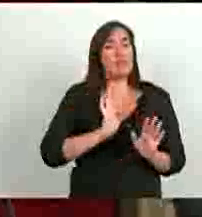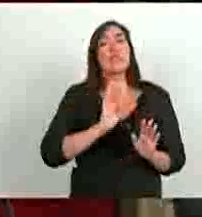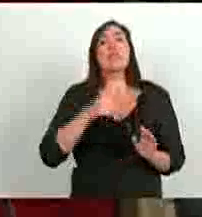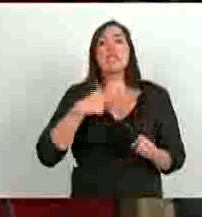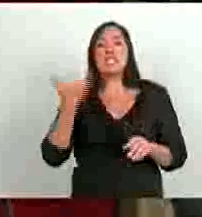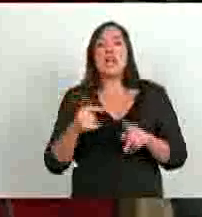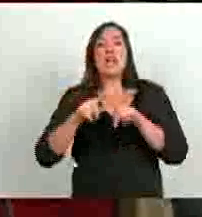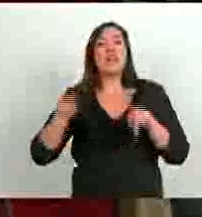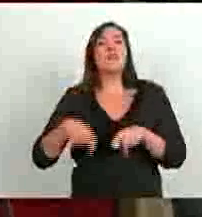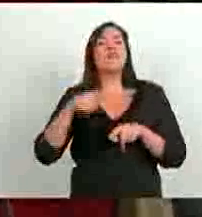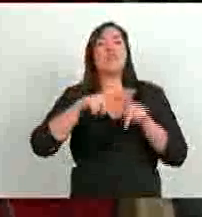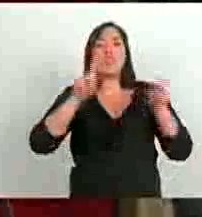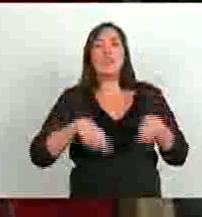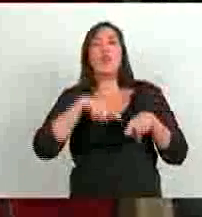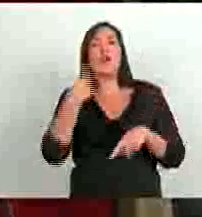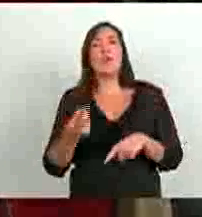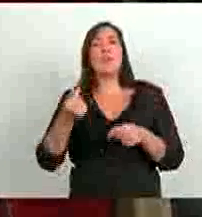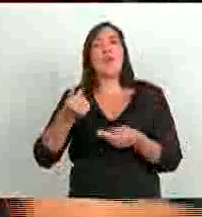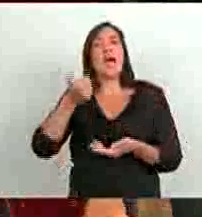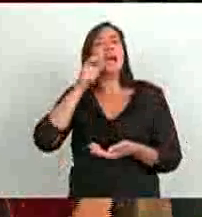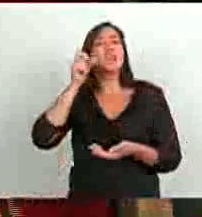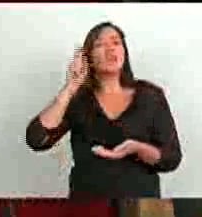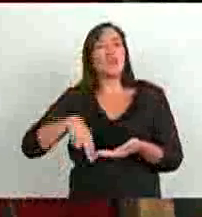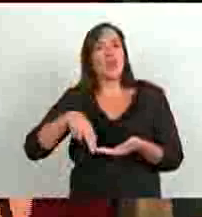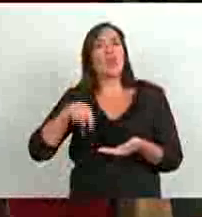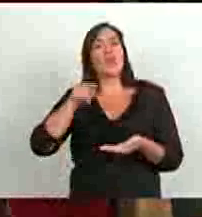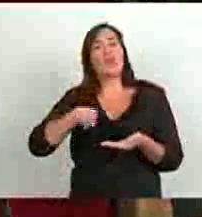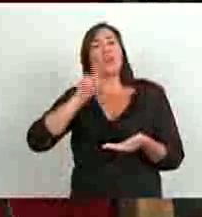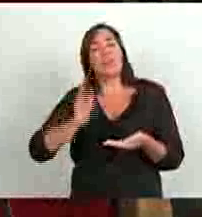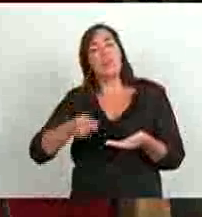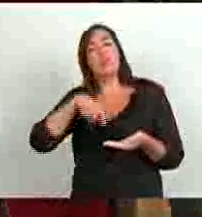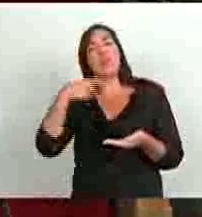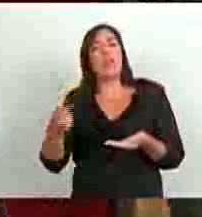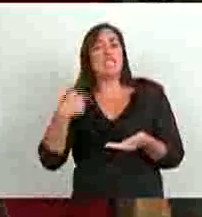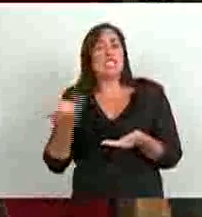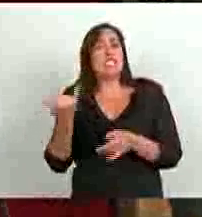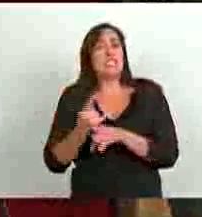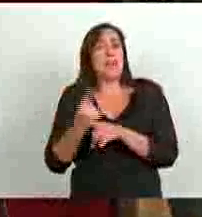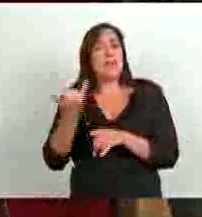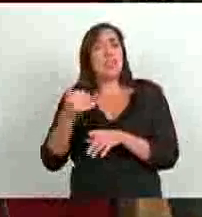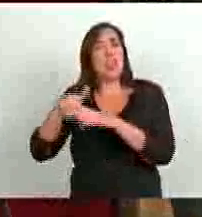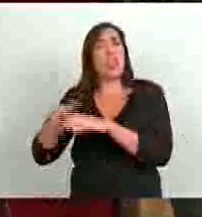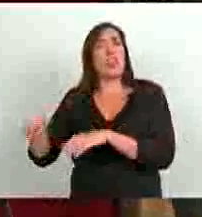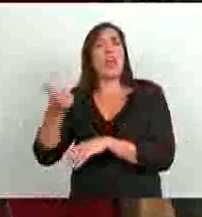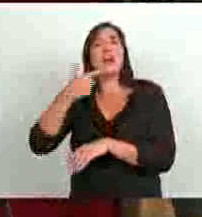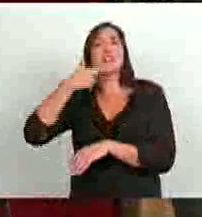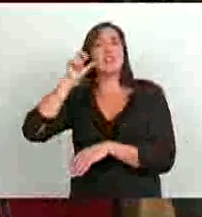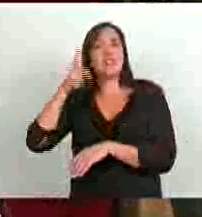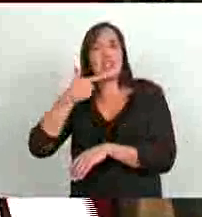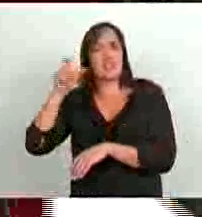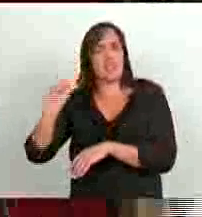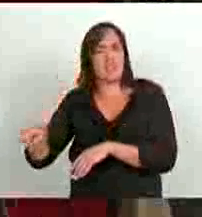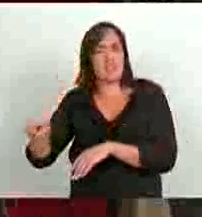en acciones de las empresas, en plazos fijos, en el cash flow natural que tiene siempre el ANSES. Pero